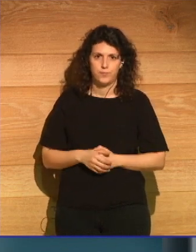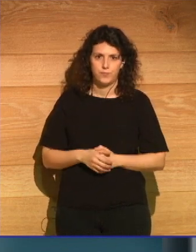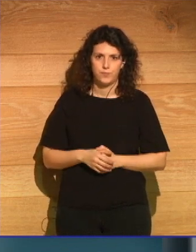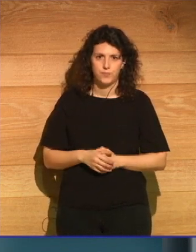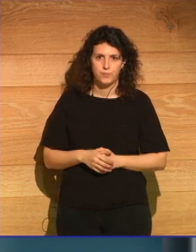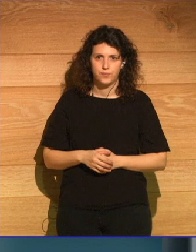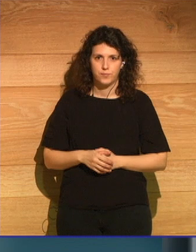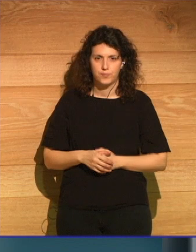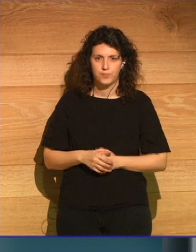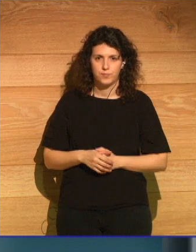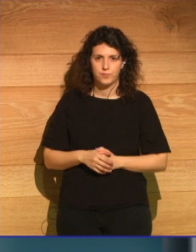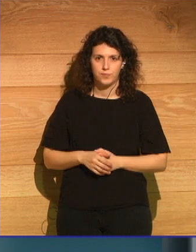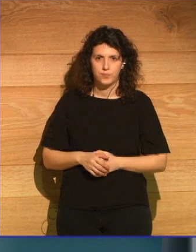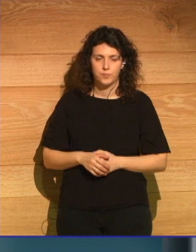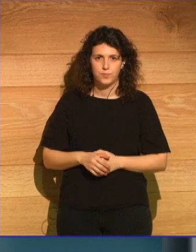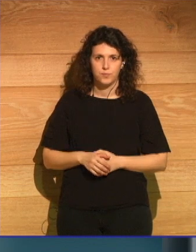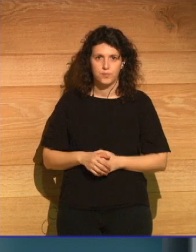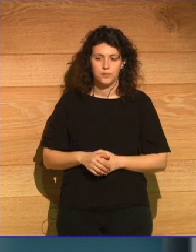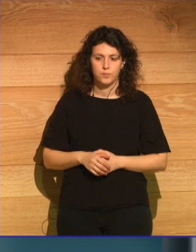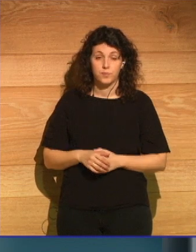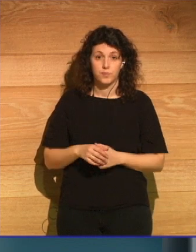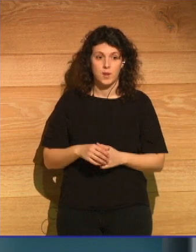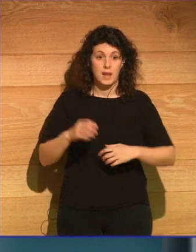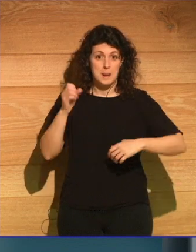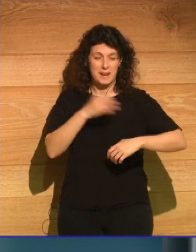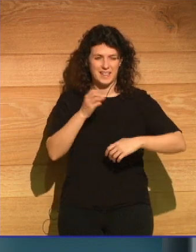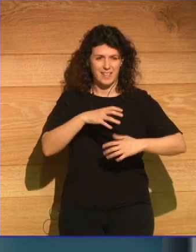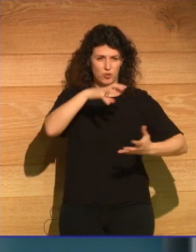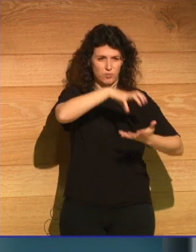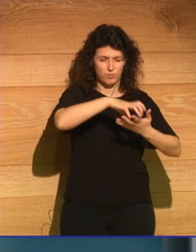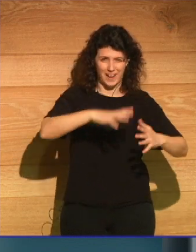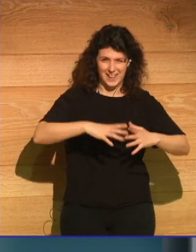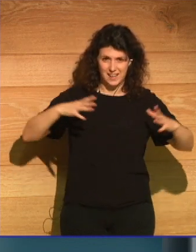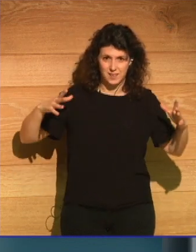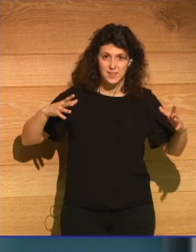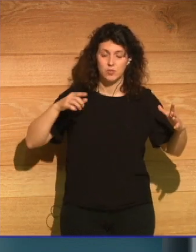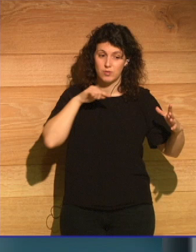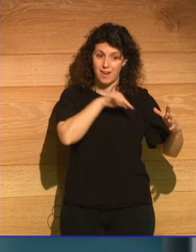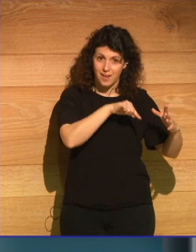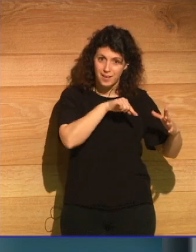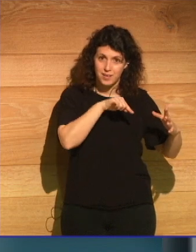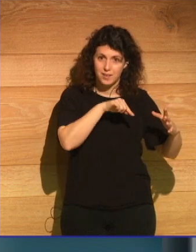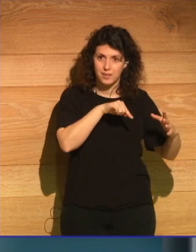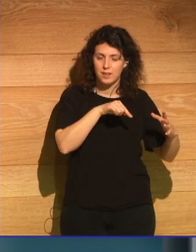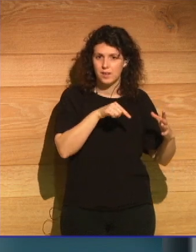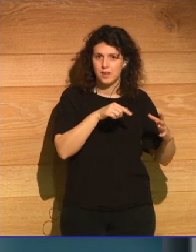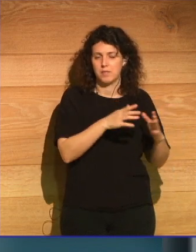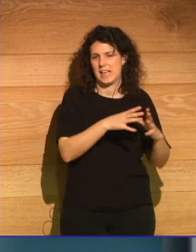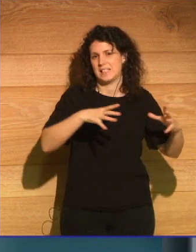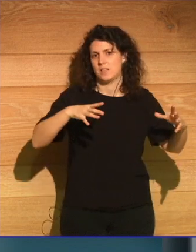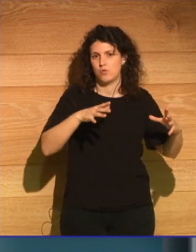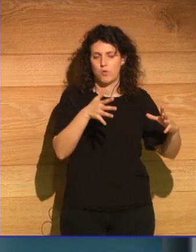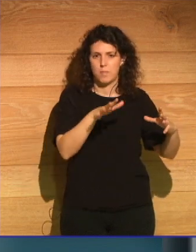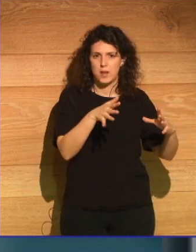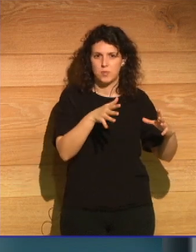Y en estos vertederos gigantescos, que tienen una extensión de